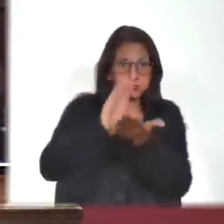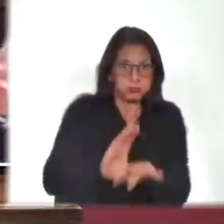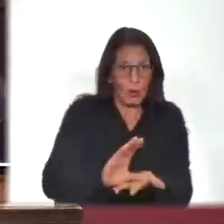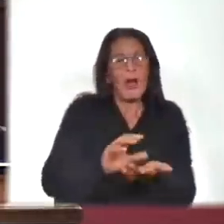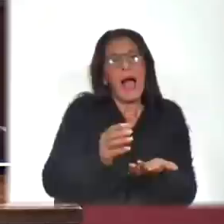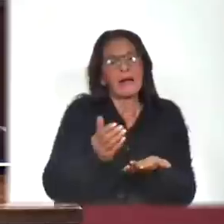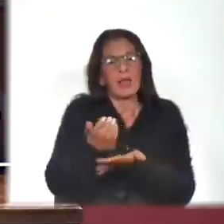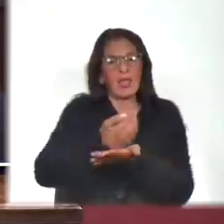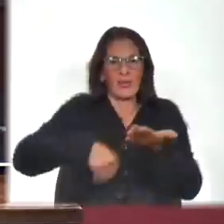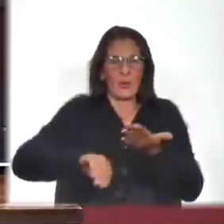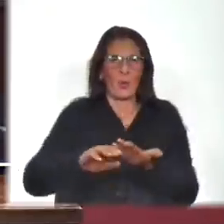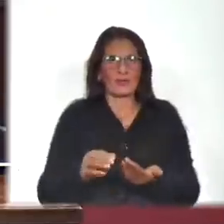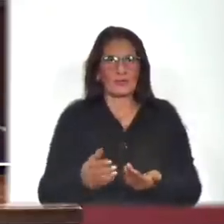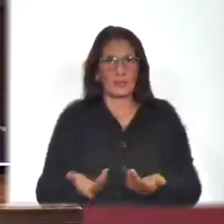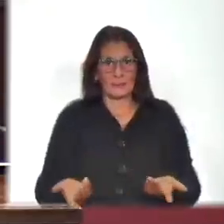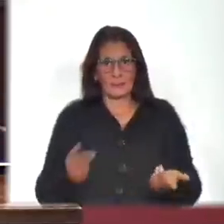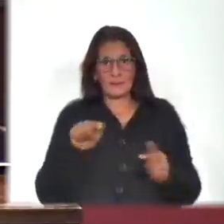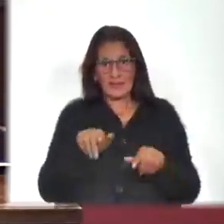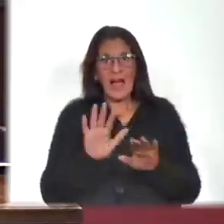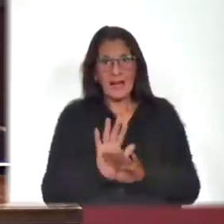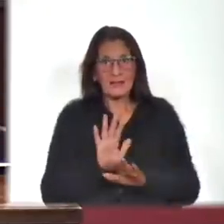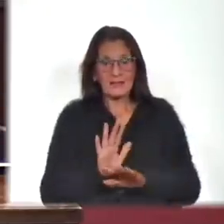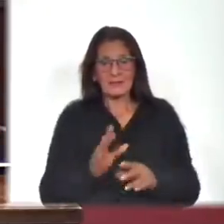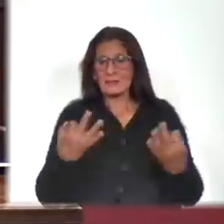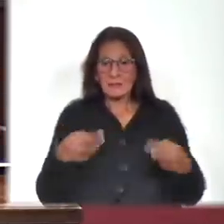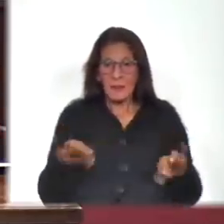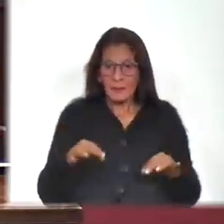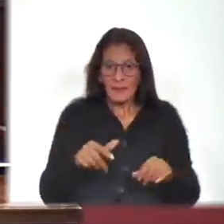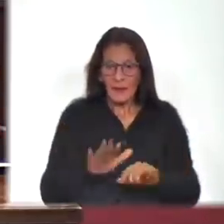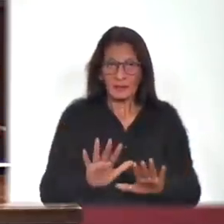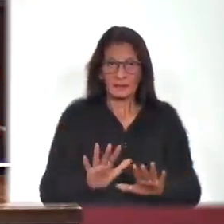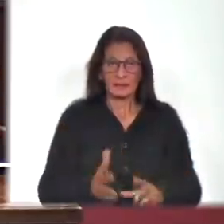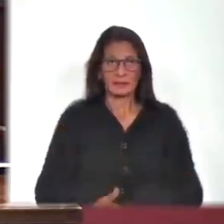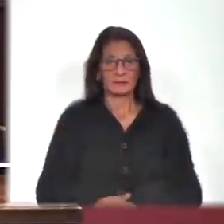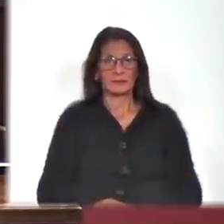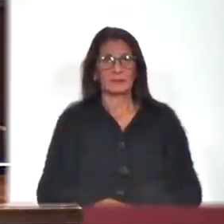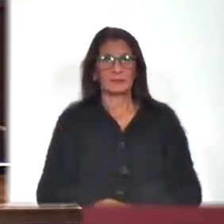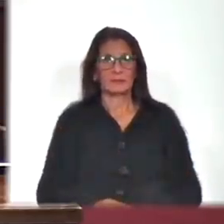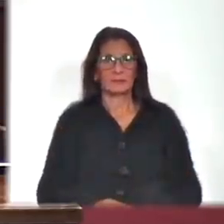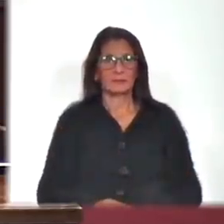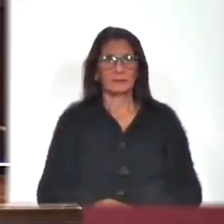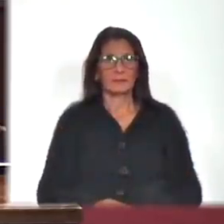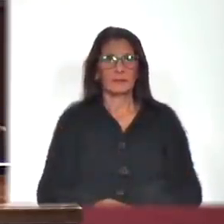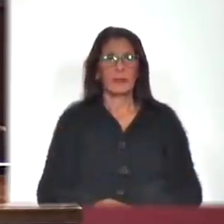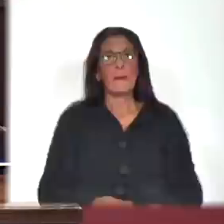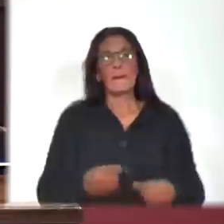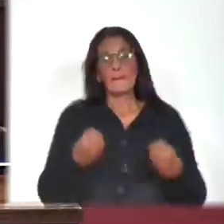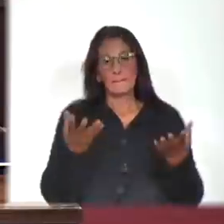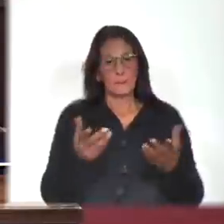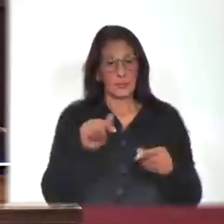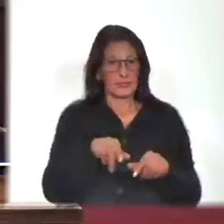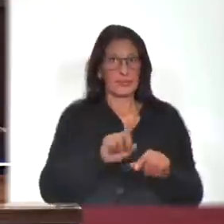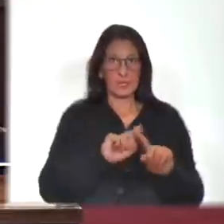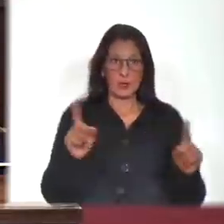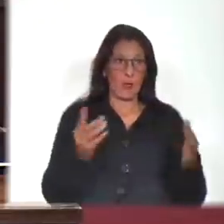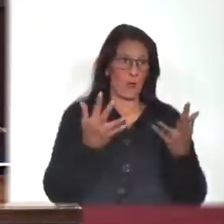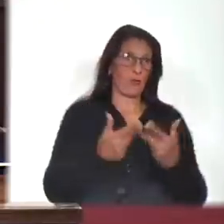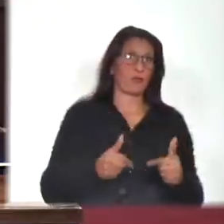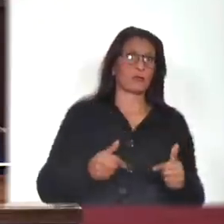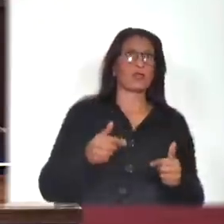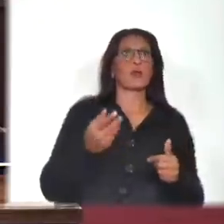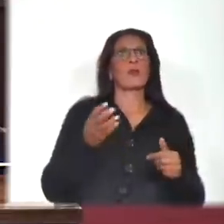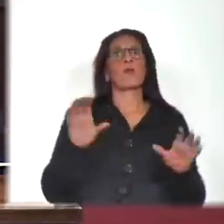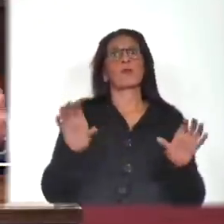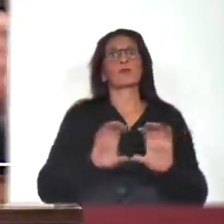necesidades del fisco municipal. Está muy bien que sea así. Porque con esta lógica de que el funcionario público no puede